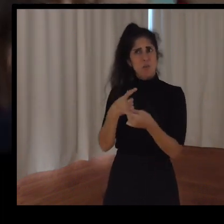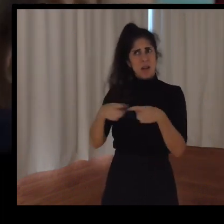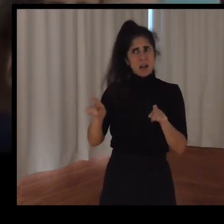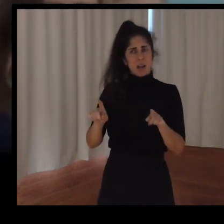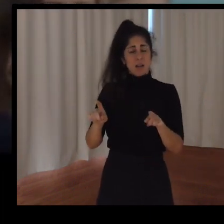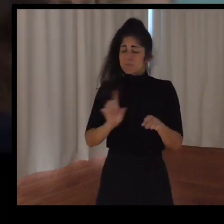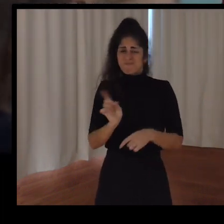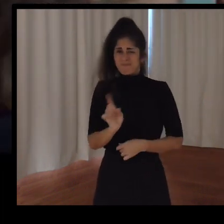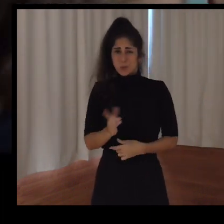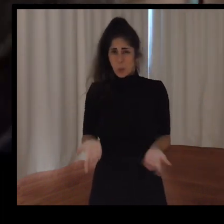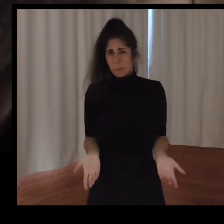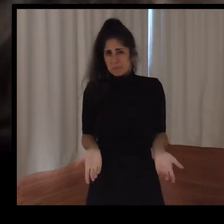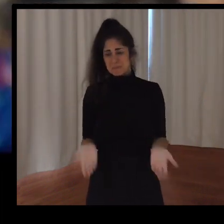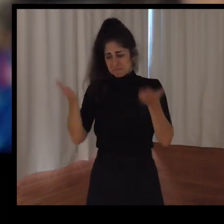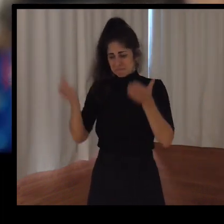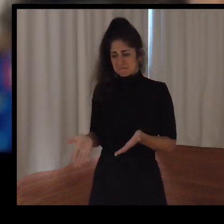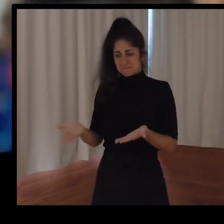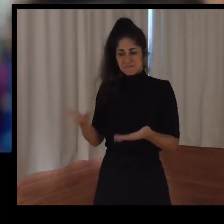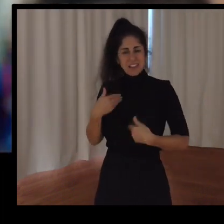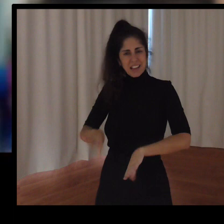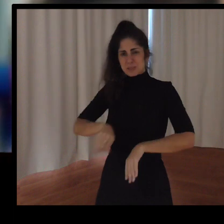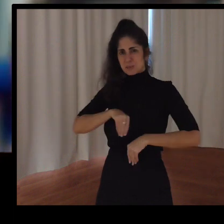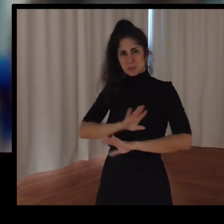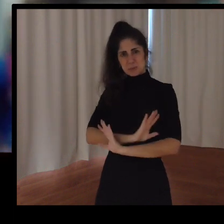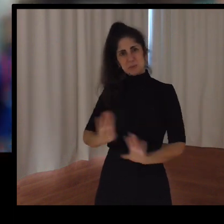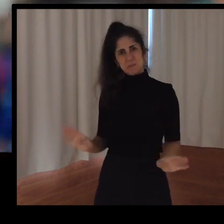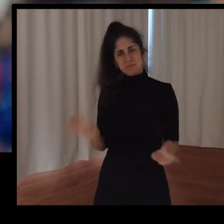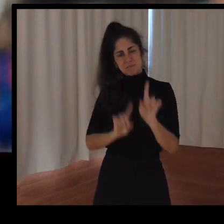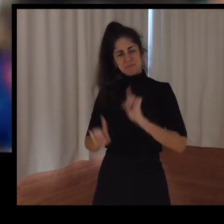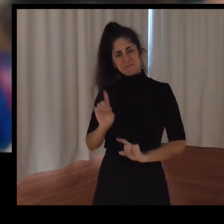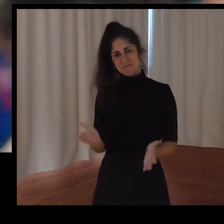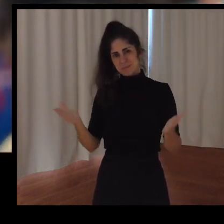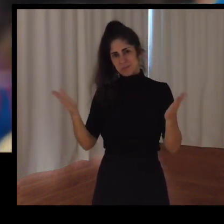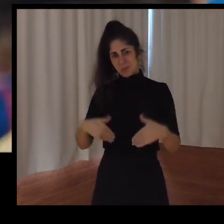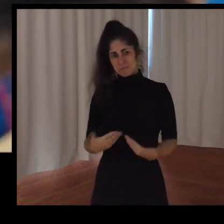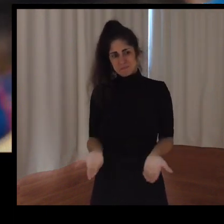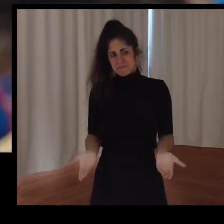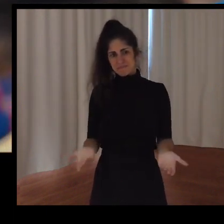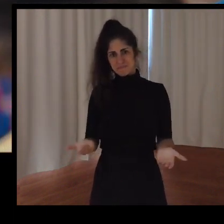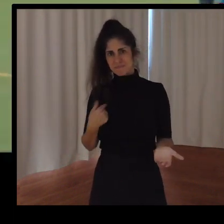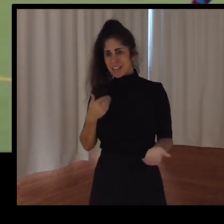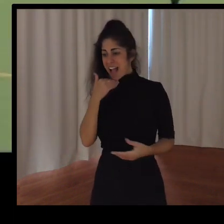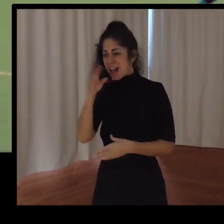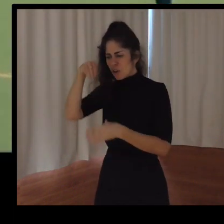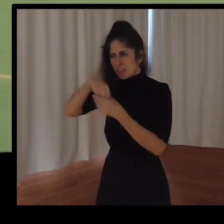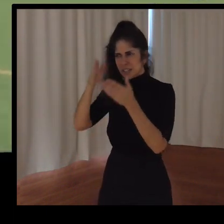lo asumes y ya está. Y yo no cambiaría nada de él.